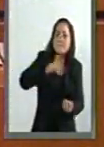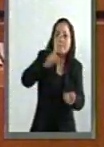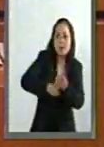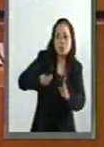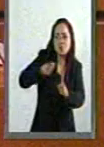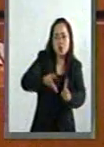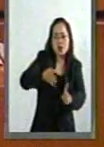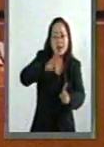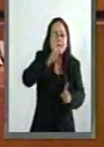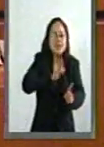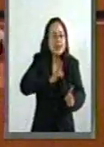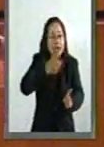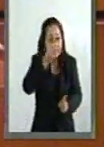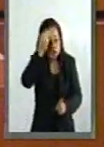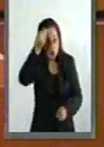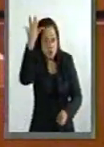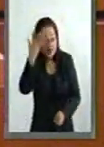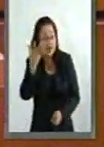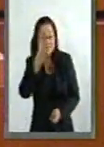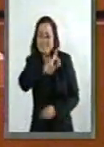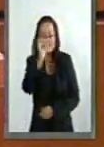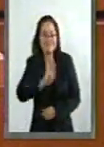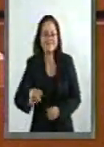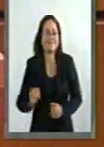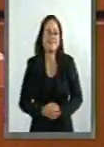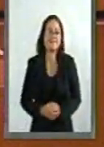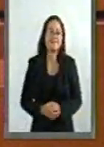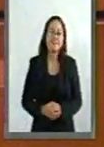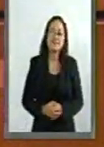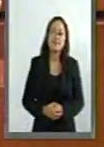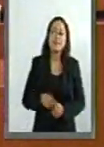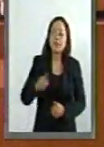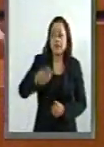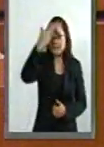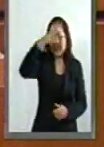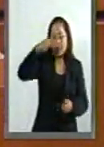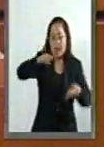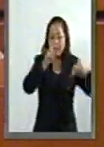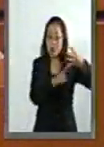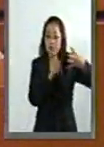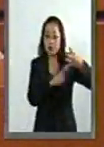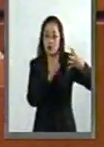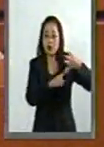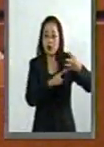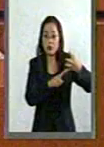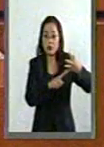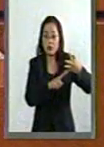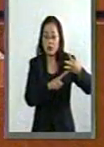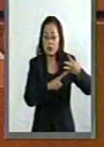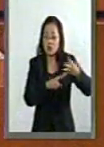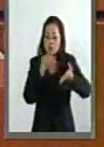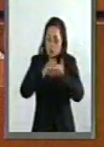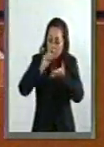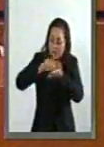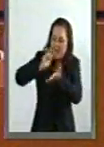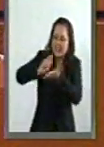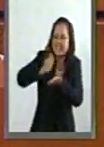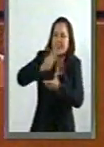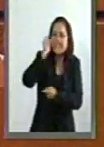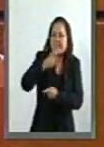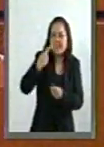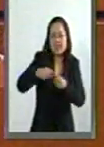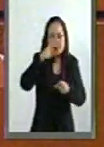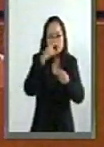jamás. Solo quiero que sepan que hay un cuarto acto, ese se está escribiendo, lo